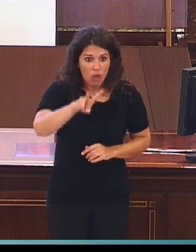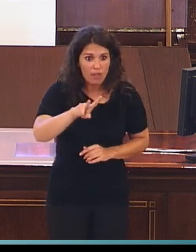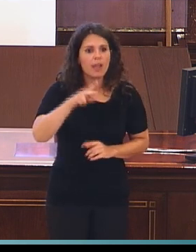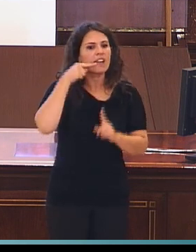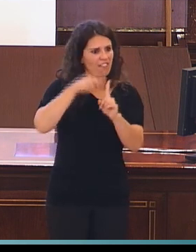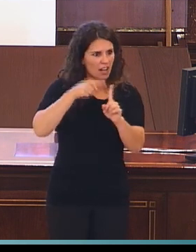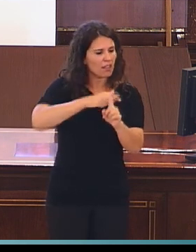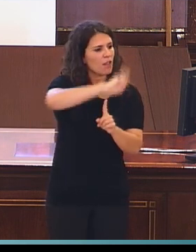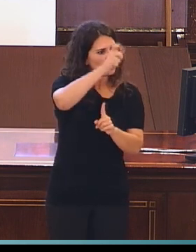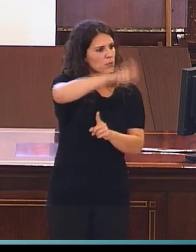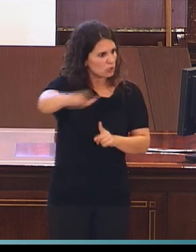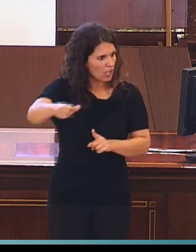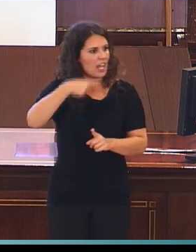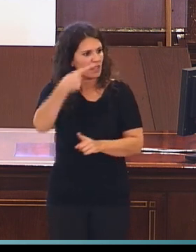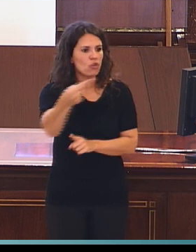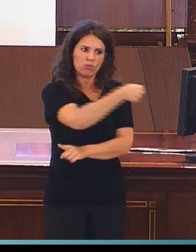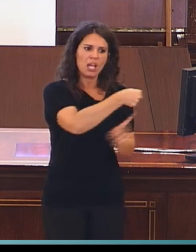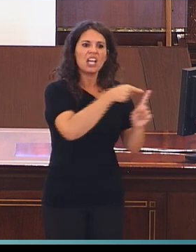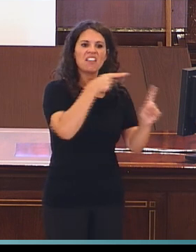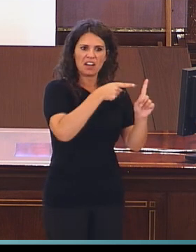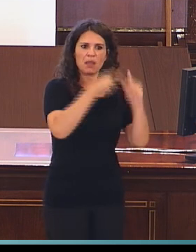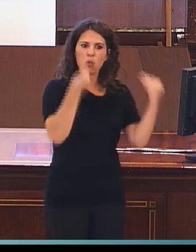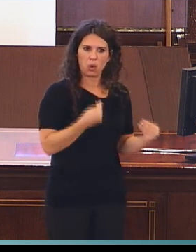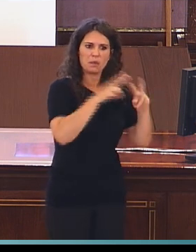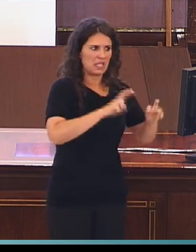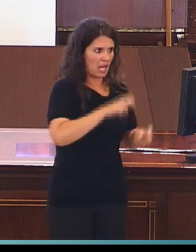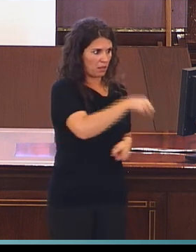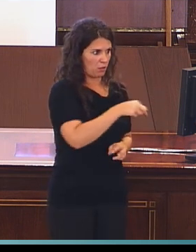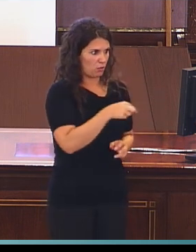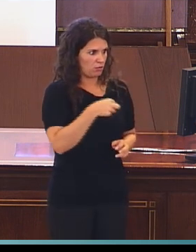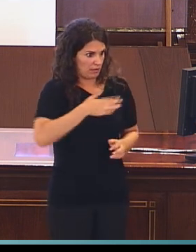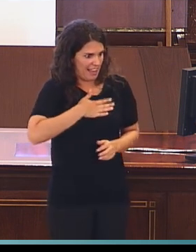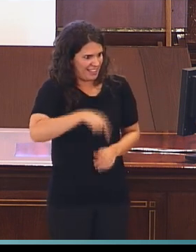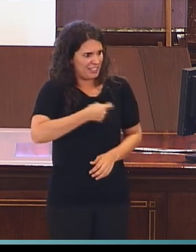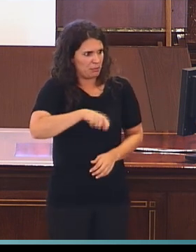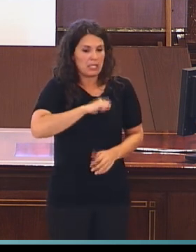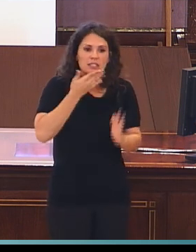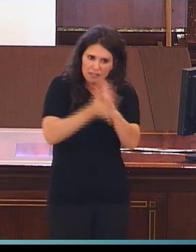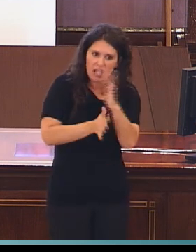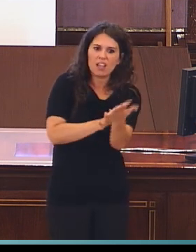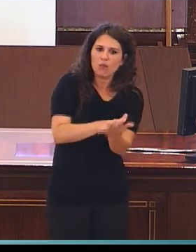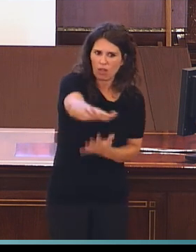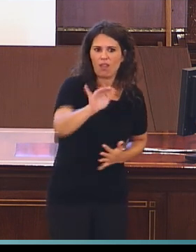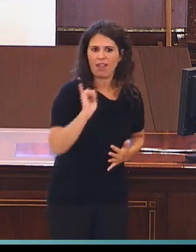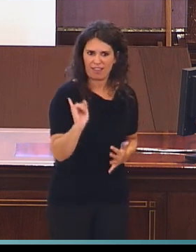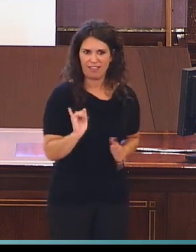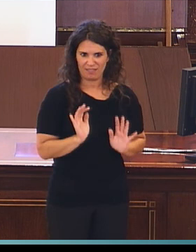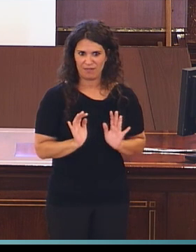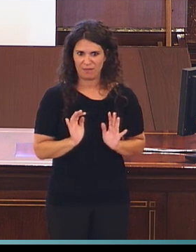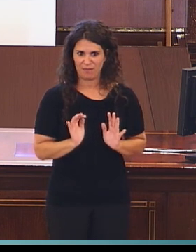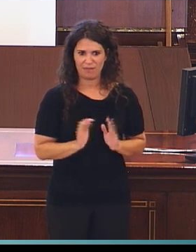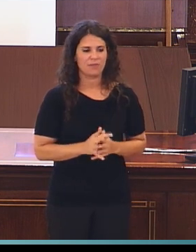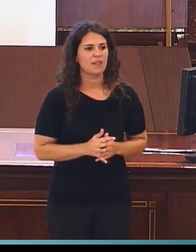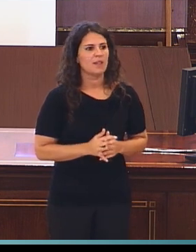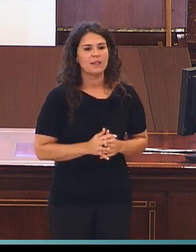Es decir, tenemos poca investigación, pero al menos tienen impacto y tienen influencia. De nuevo, lo mismo, quien se